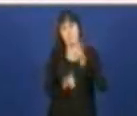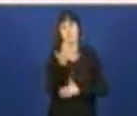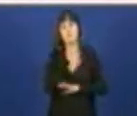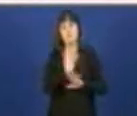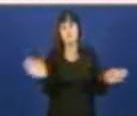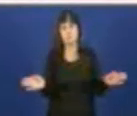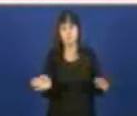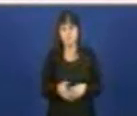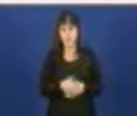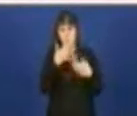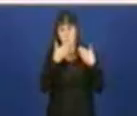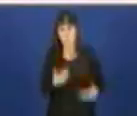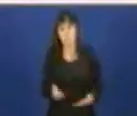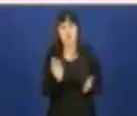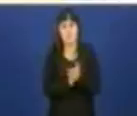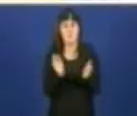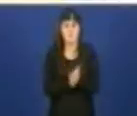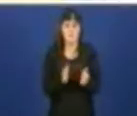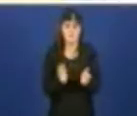gracias. Moitas gracias conselleira.